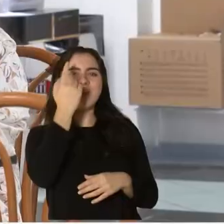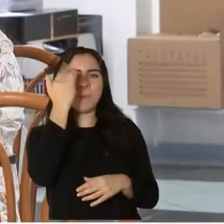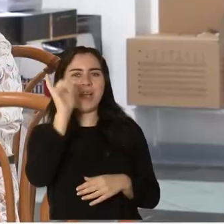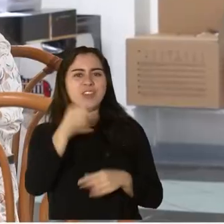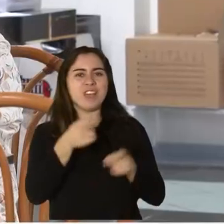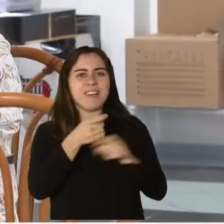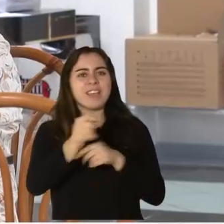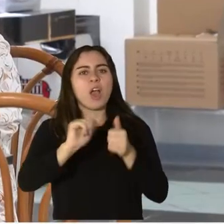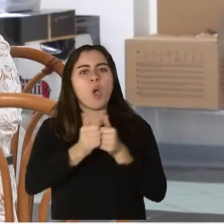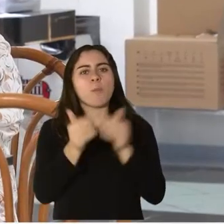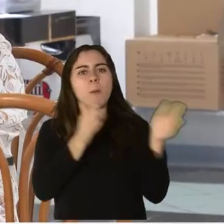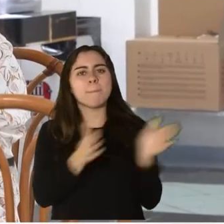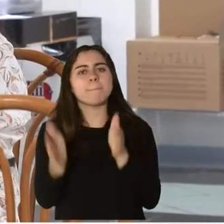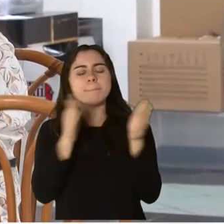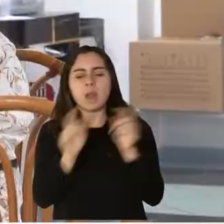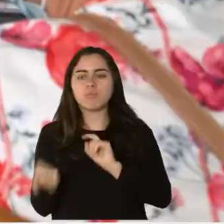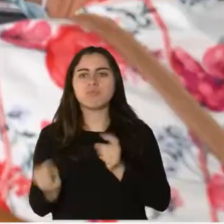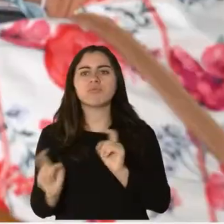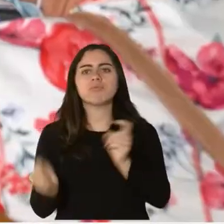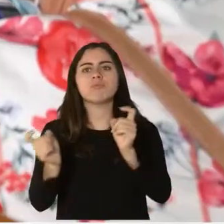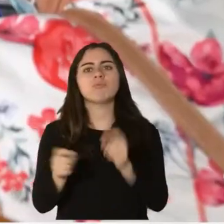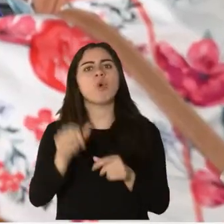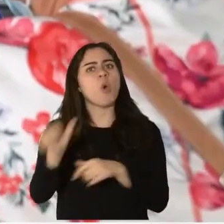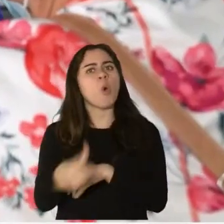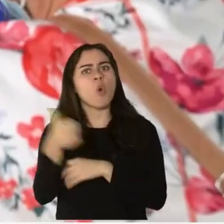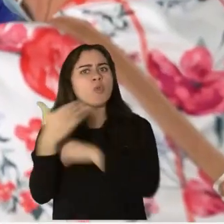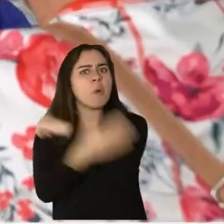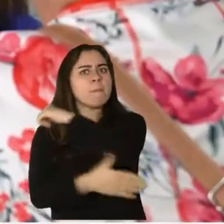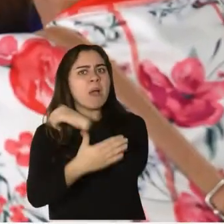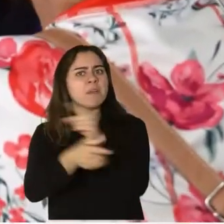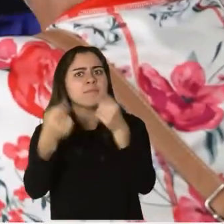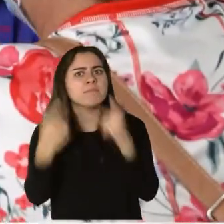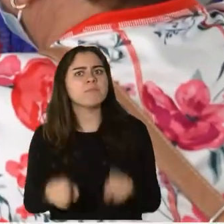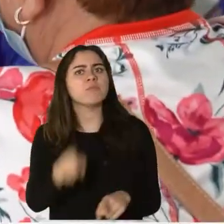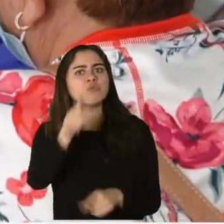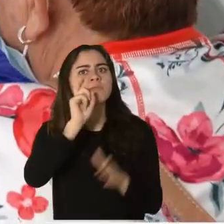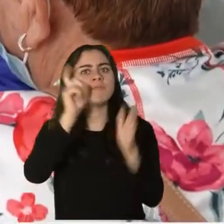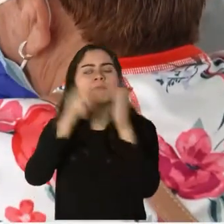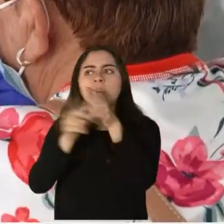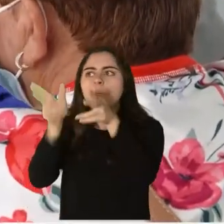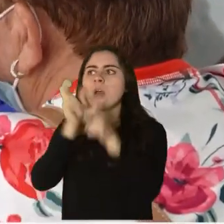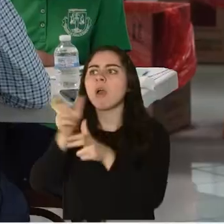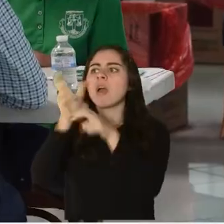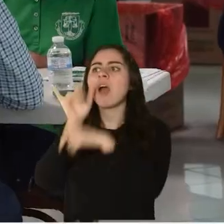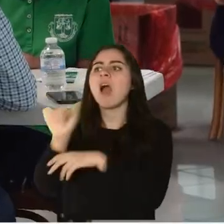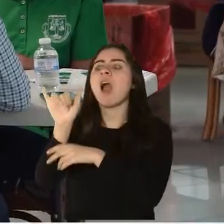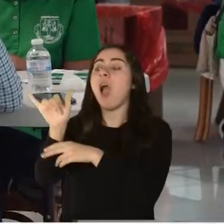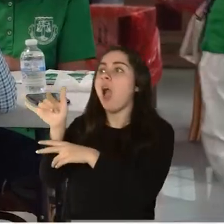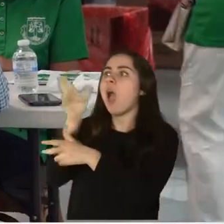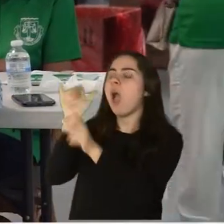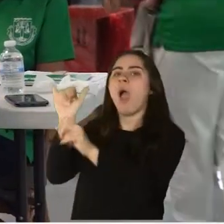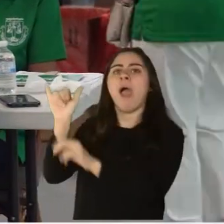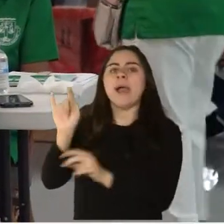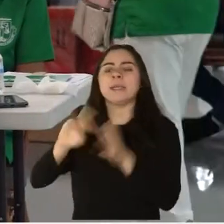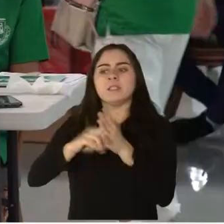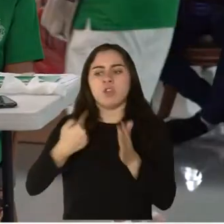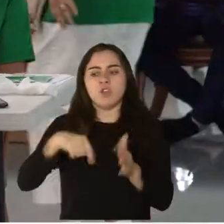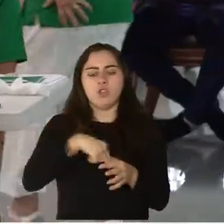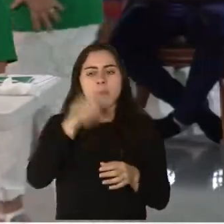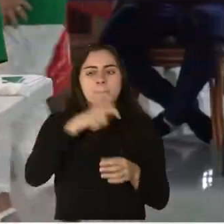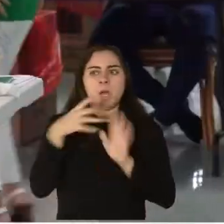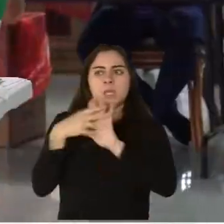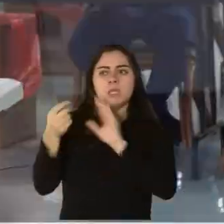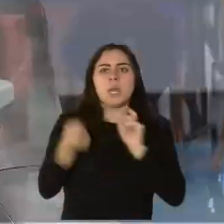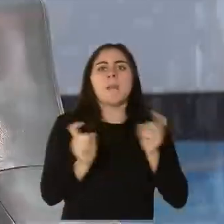que usted ha visto que haya ocurrido en otra parte del mundo que quizás nos diga, tenemos que hacer cambios? Sí, y es parte de los ajustes. Mira,